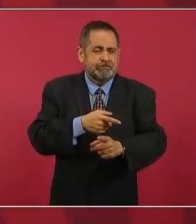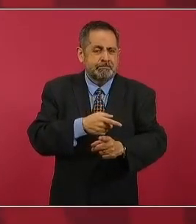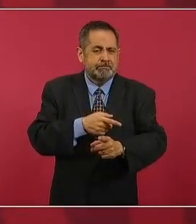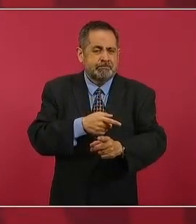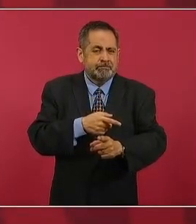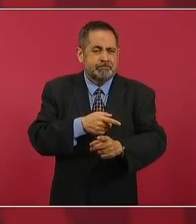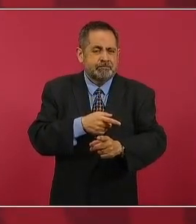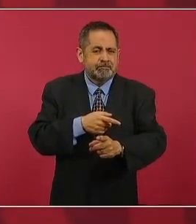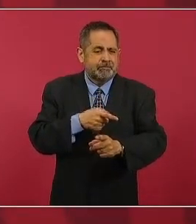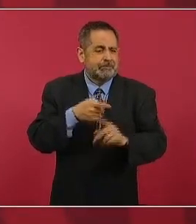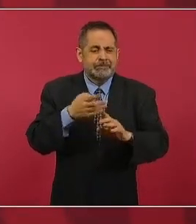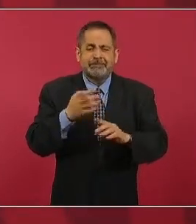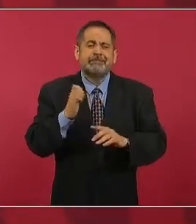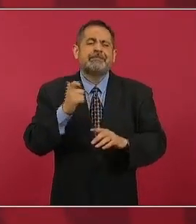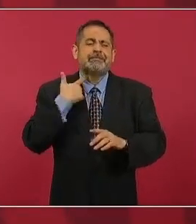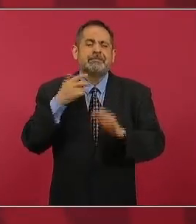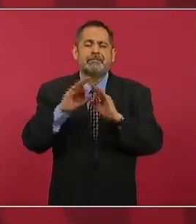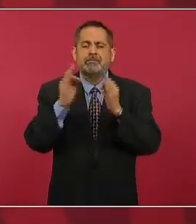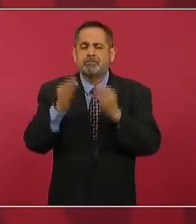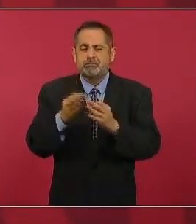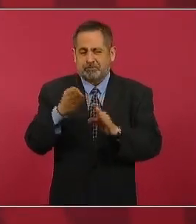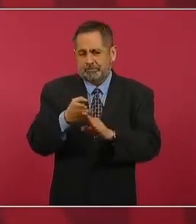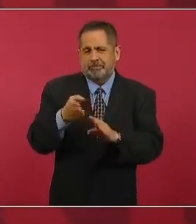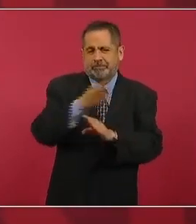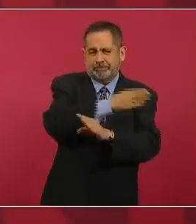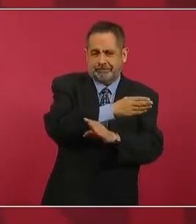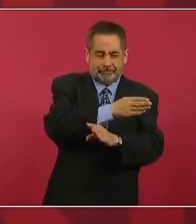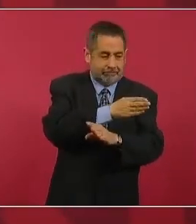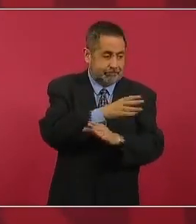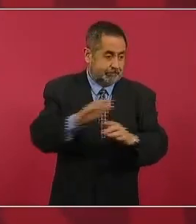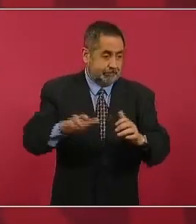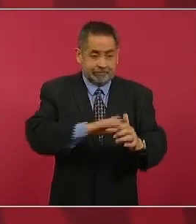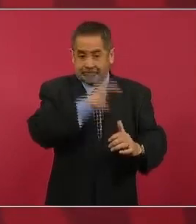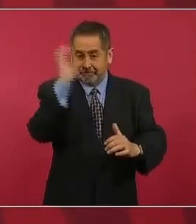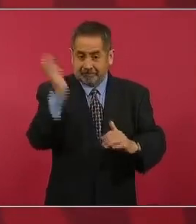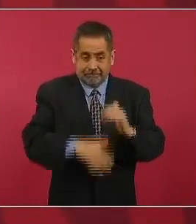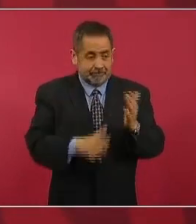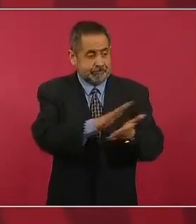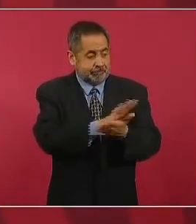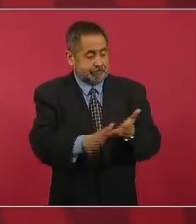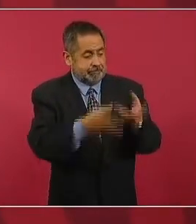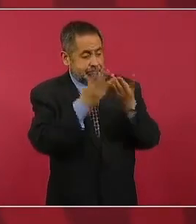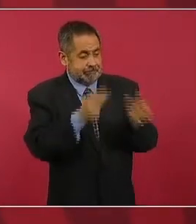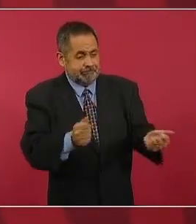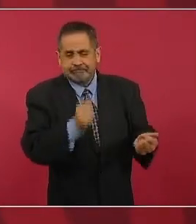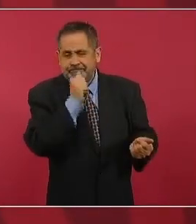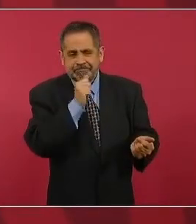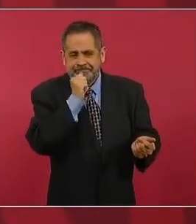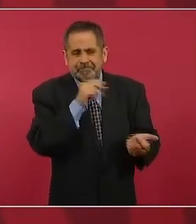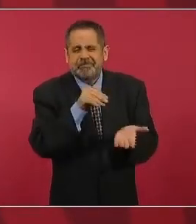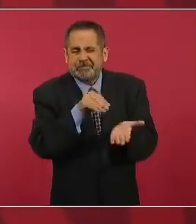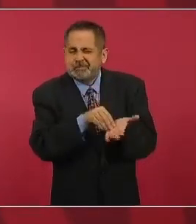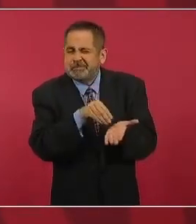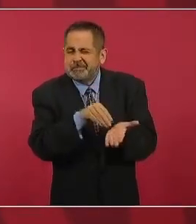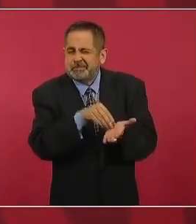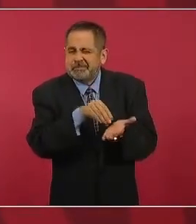el viejo régimen no acaba de morir y además